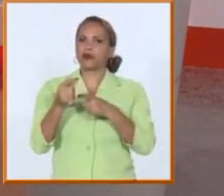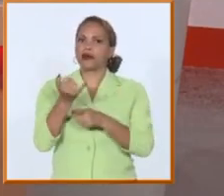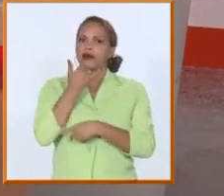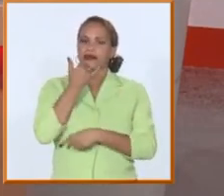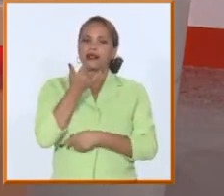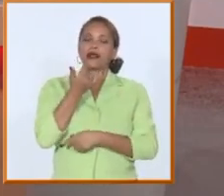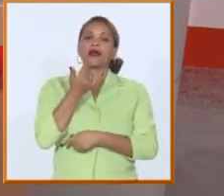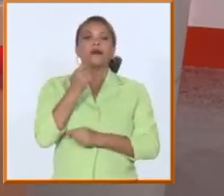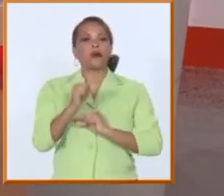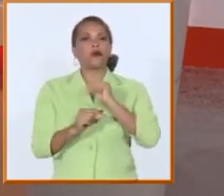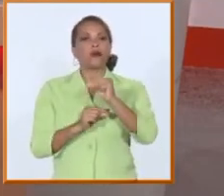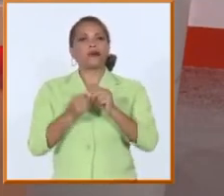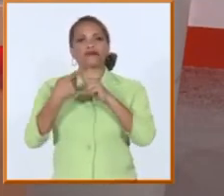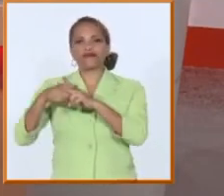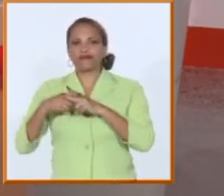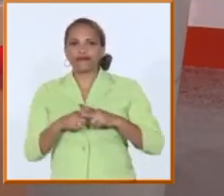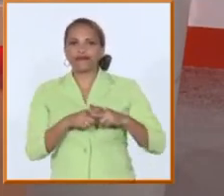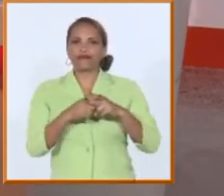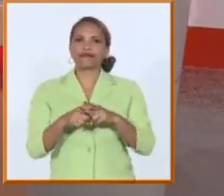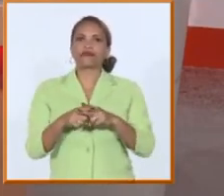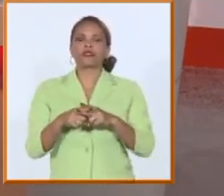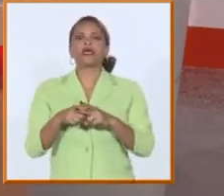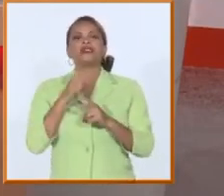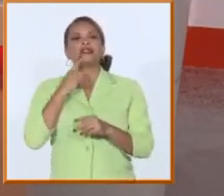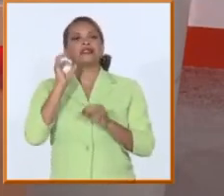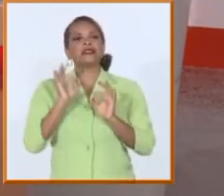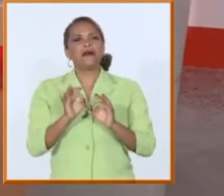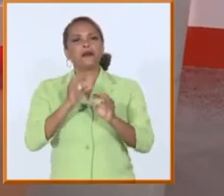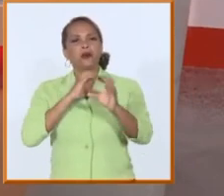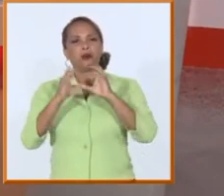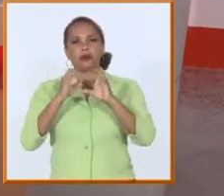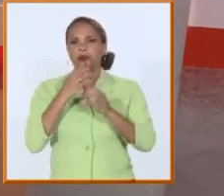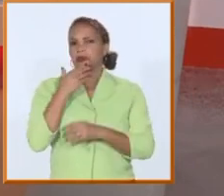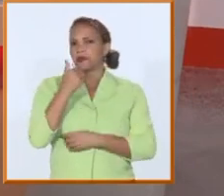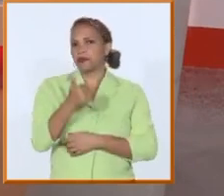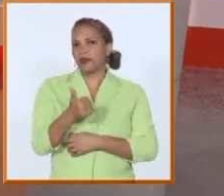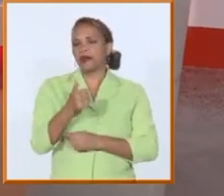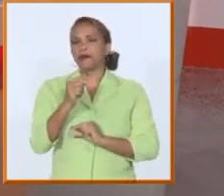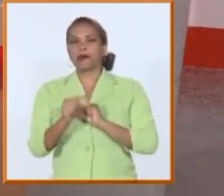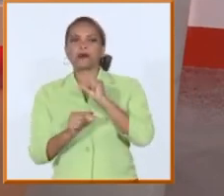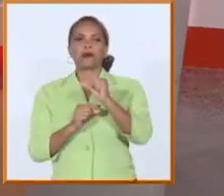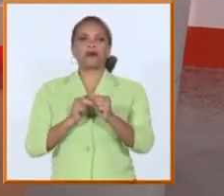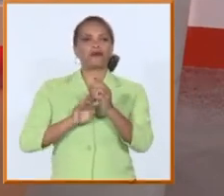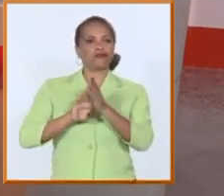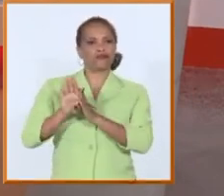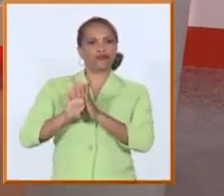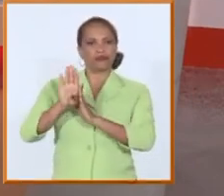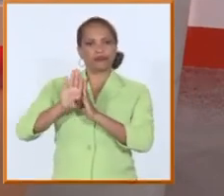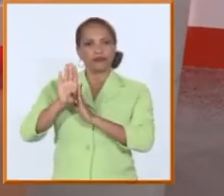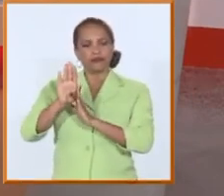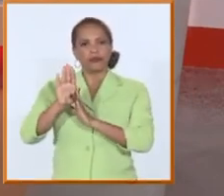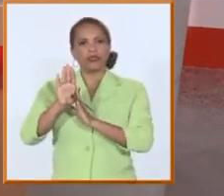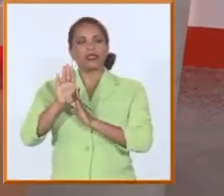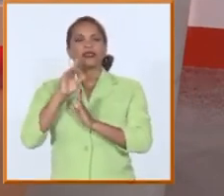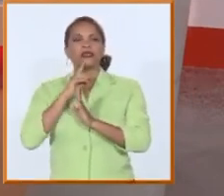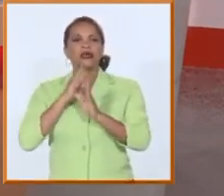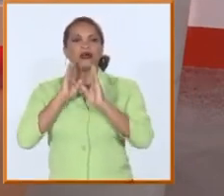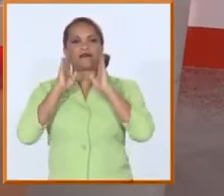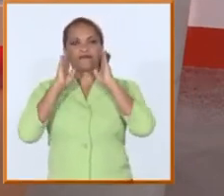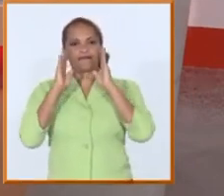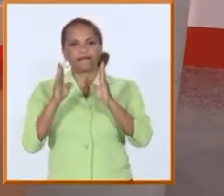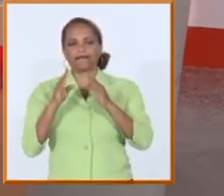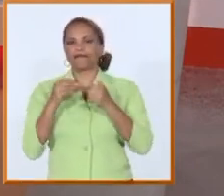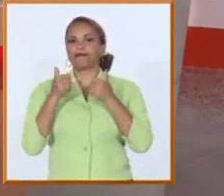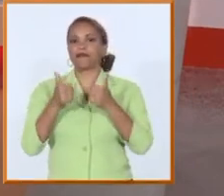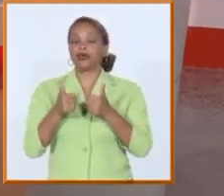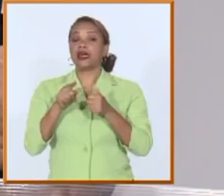dejado de existir inconvenientes problemas de comunicación etcétera pero todo se ha retornado al camino o al sendero correcto